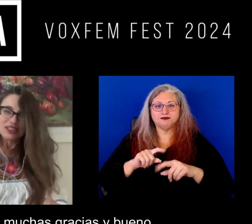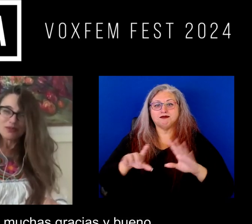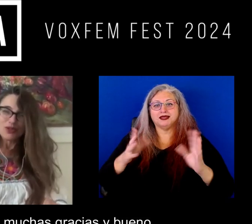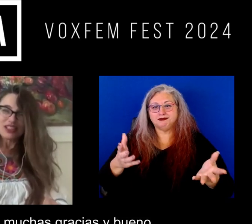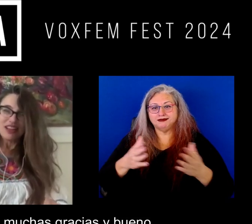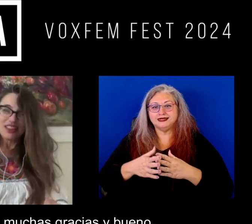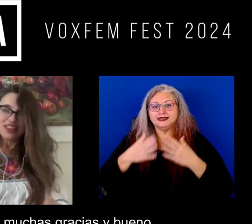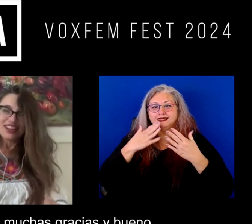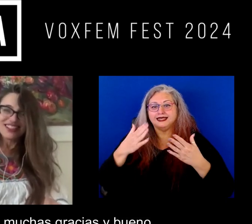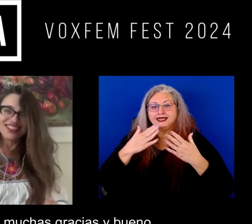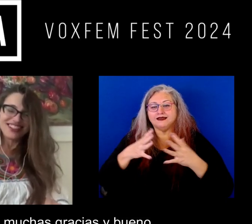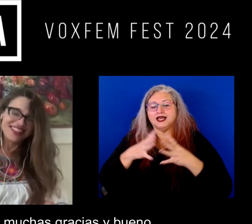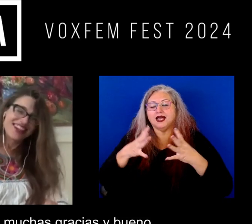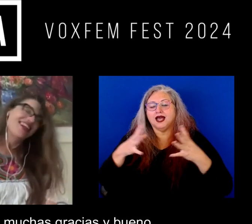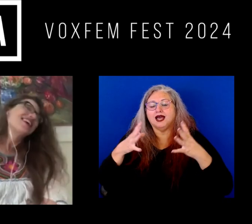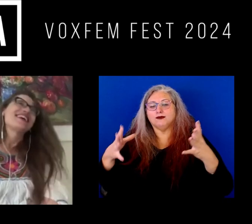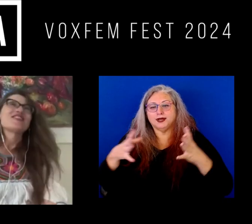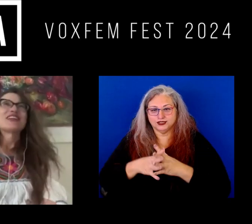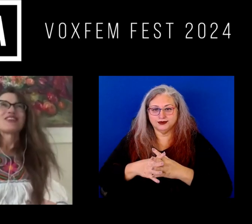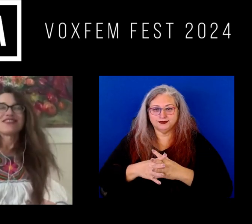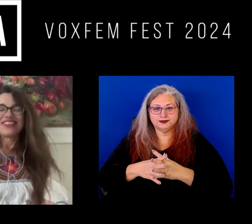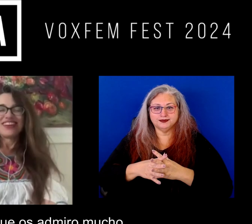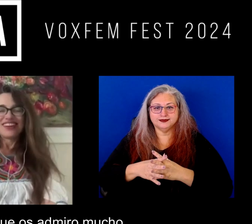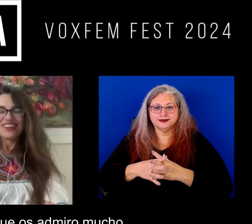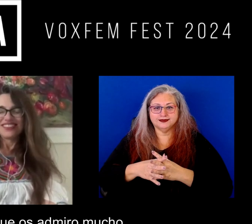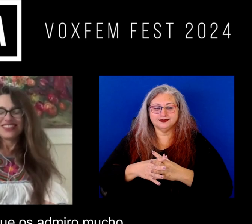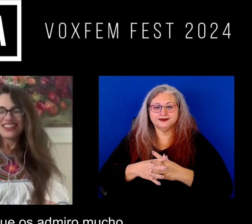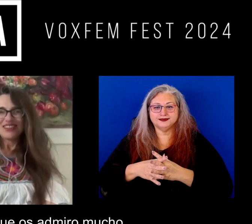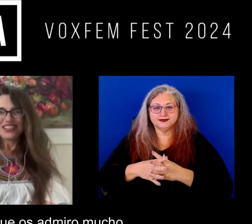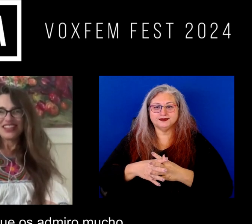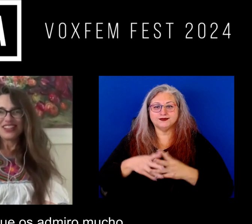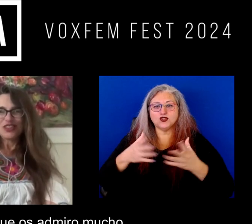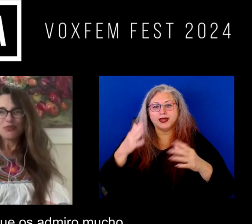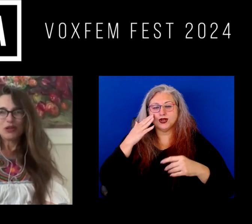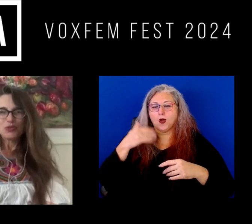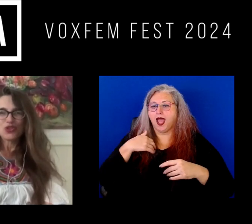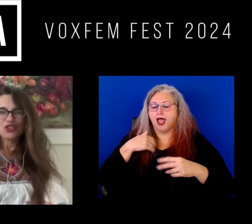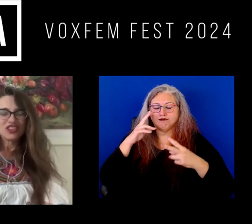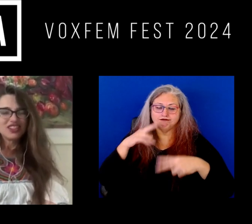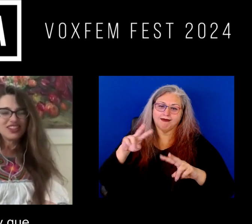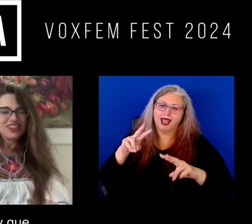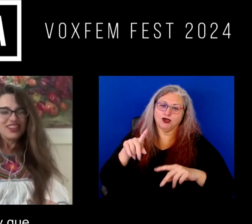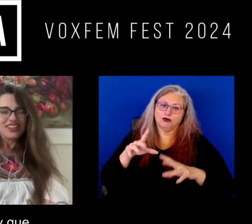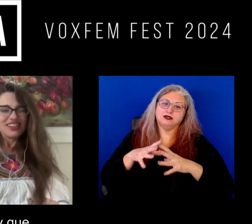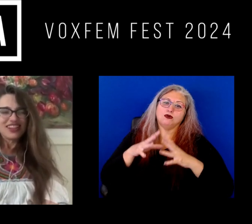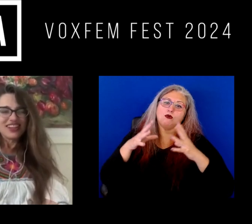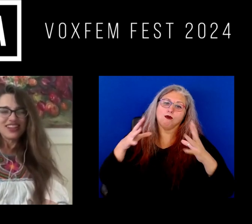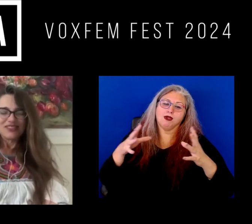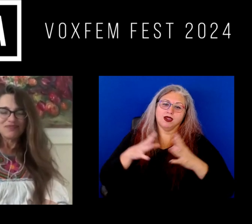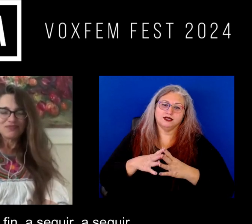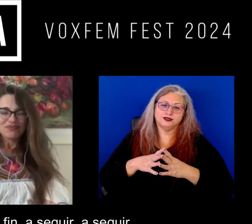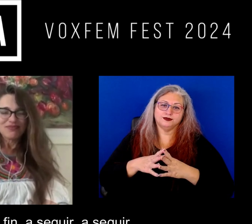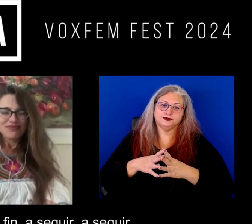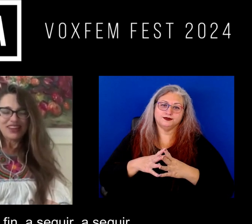bueno muchas muchas gracias y ya sabes que ya os admiro mucho y que